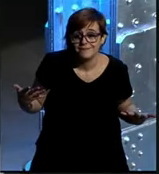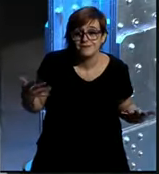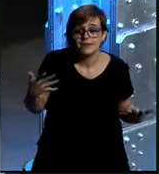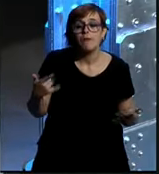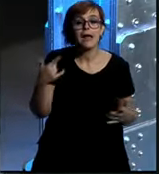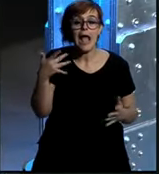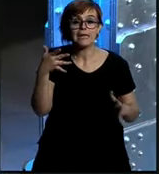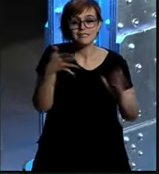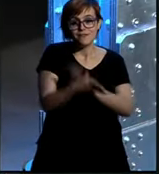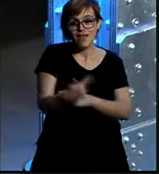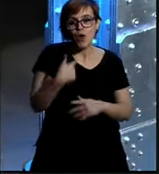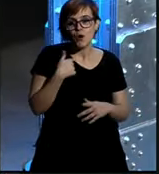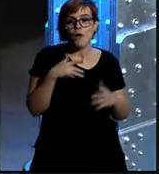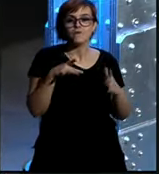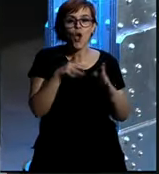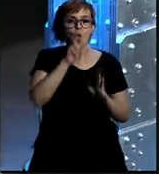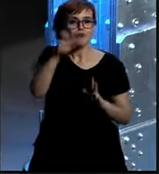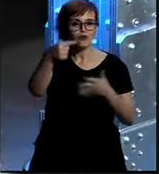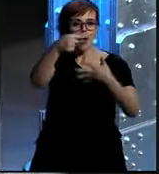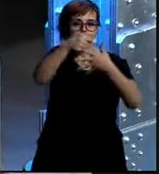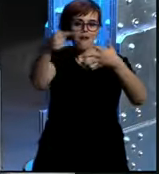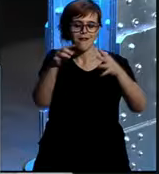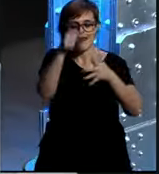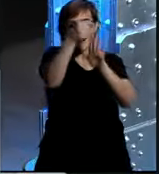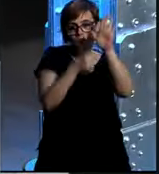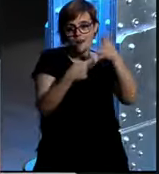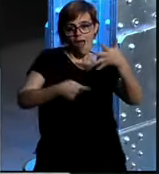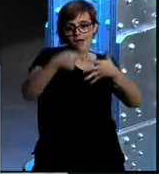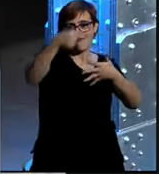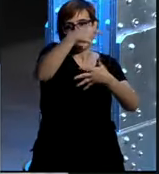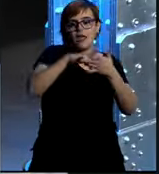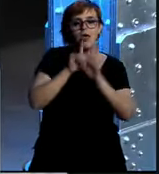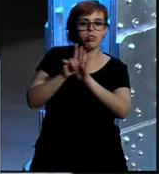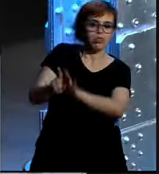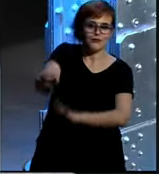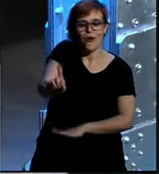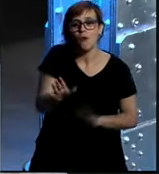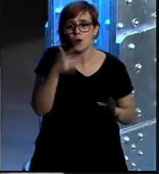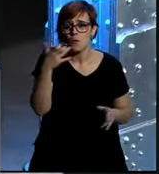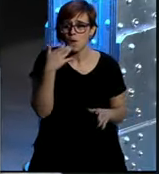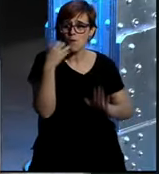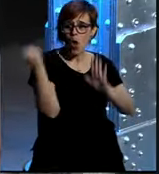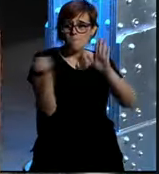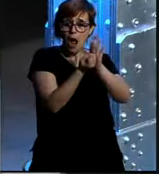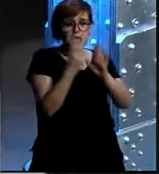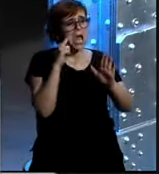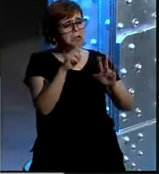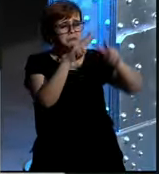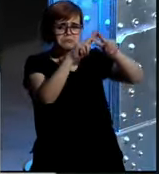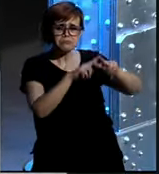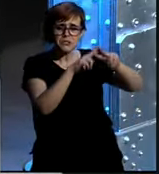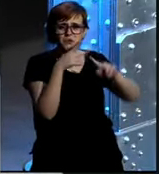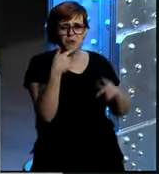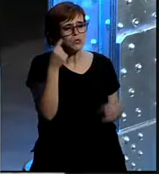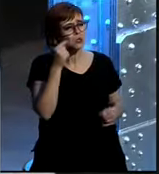no es por por menospreciar mucho menos el ranking a mí me ha llamado la atención las marcas las marcas que he visto no eran marcas que me